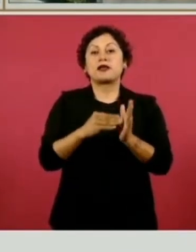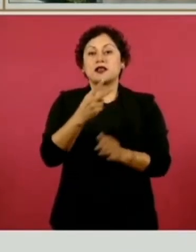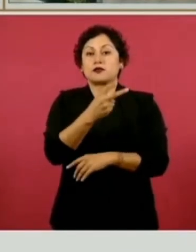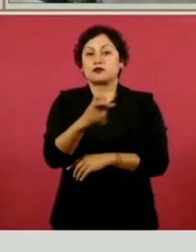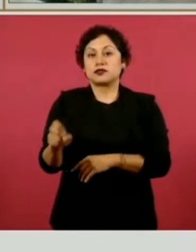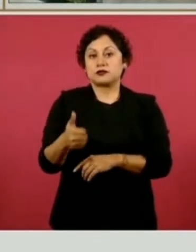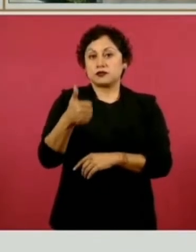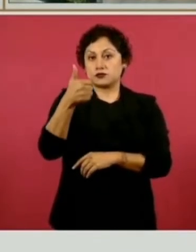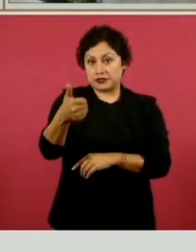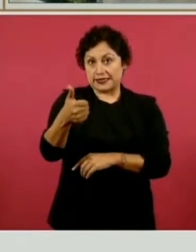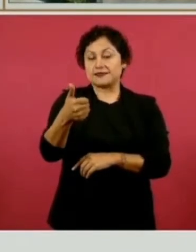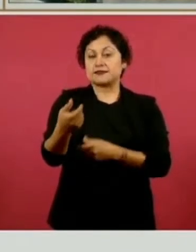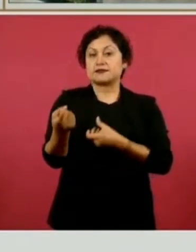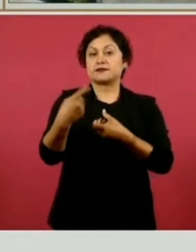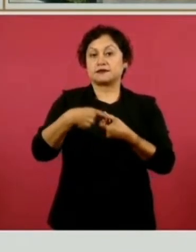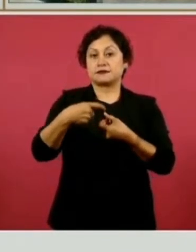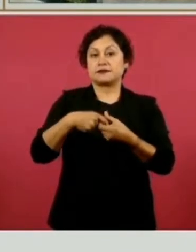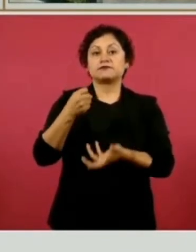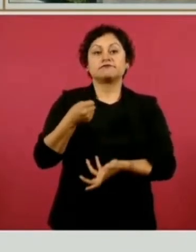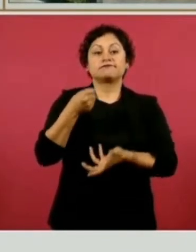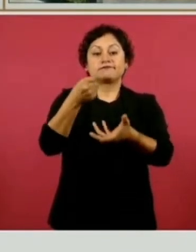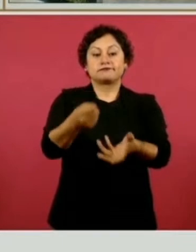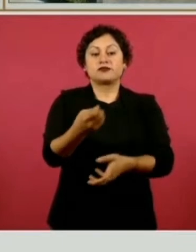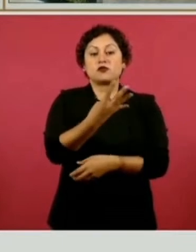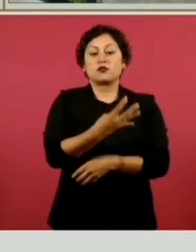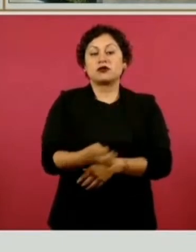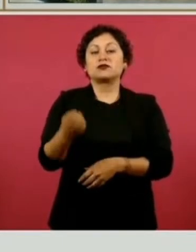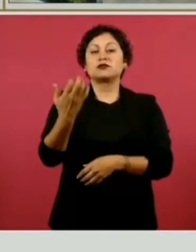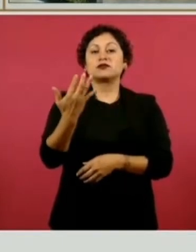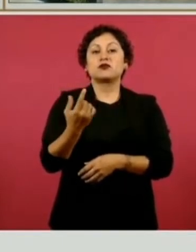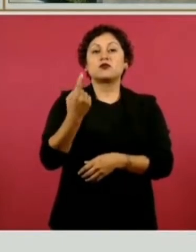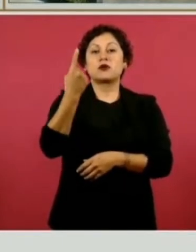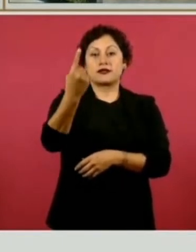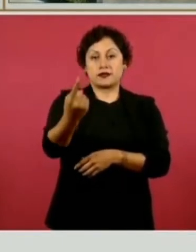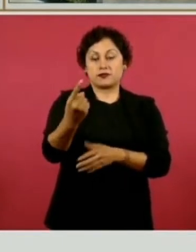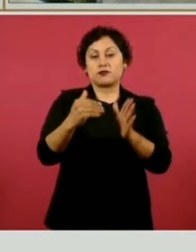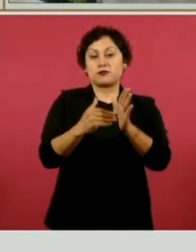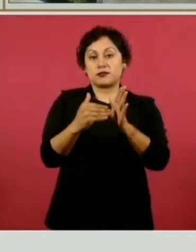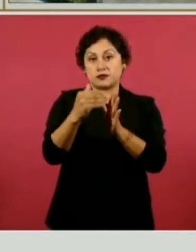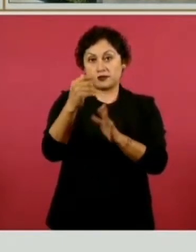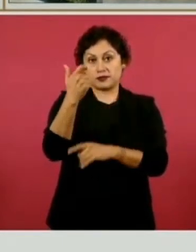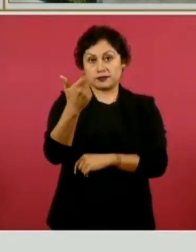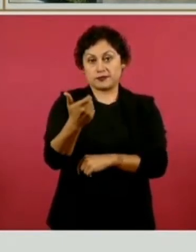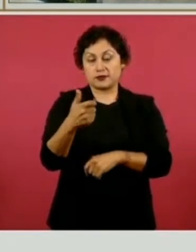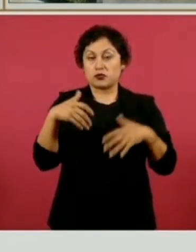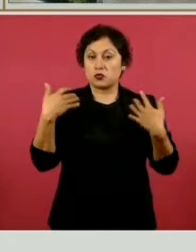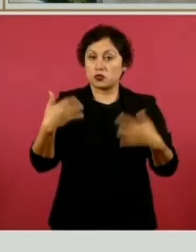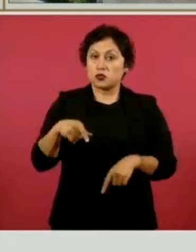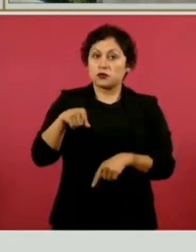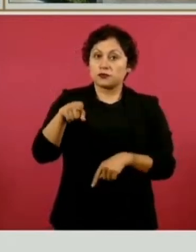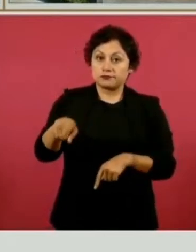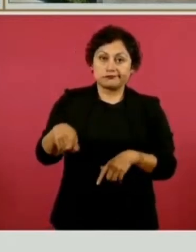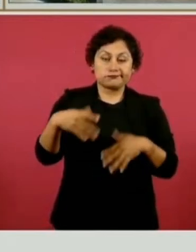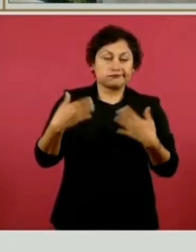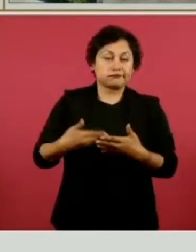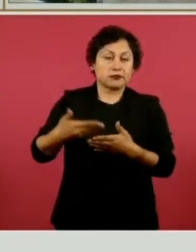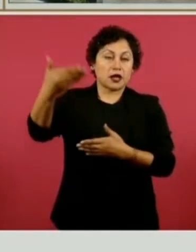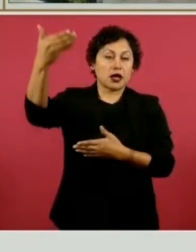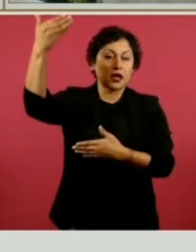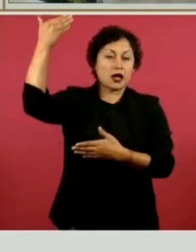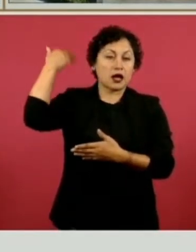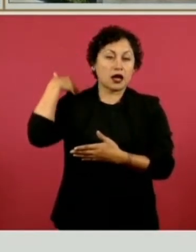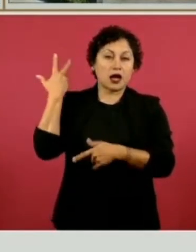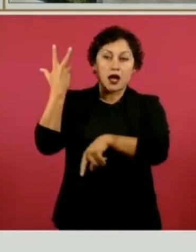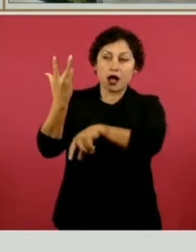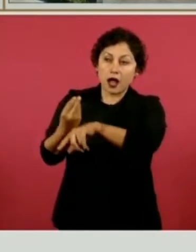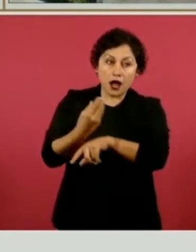que están ejerciendo un total de 451 millones de pesos. Hacía mucho tiempo que no se invertía en